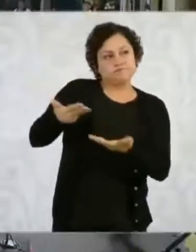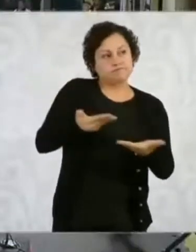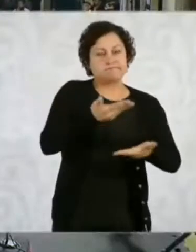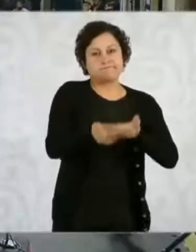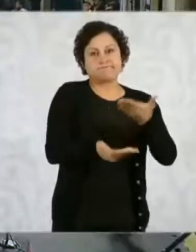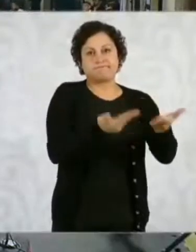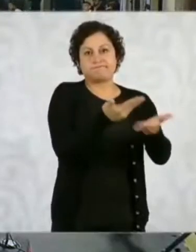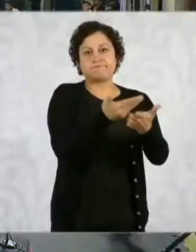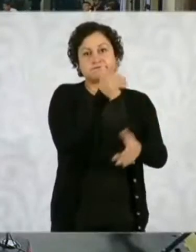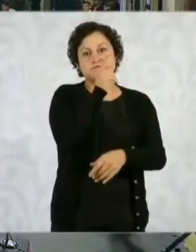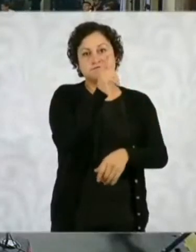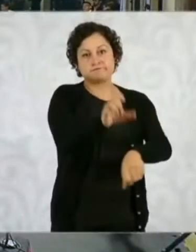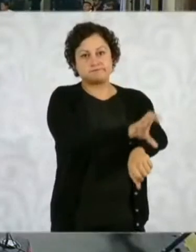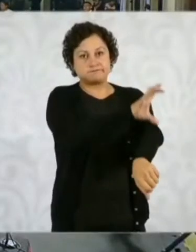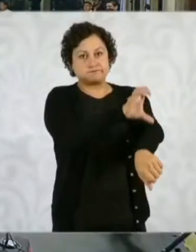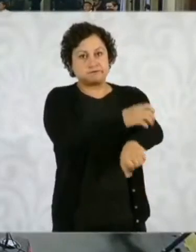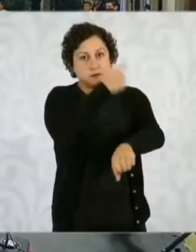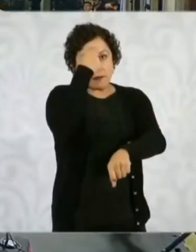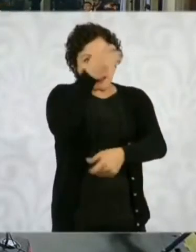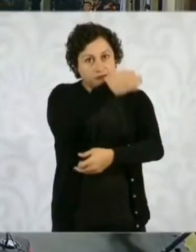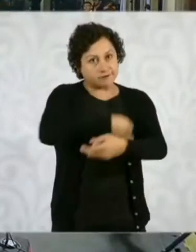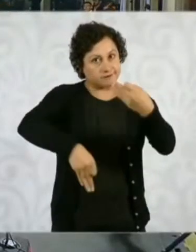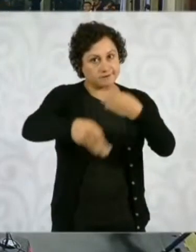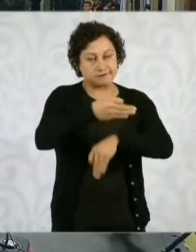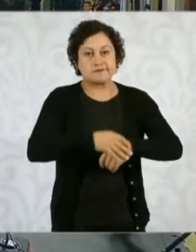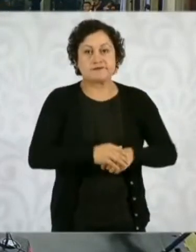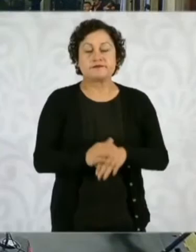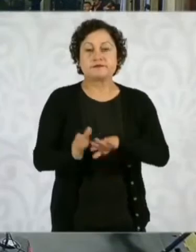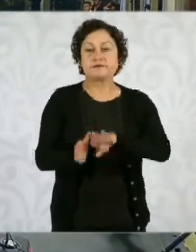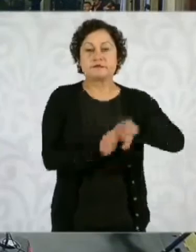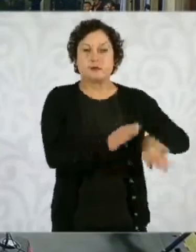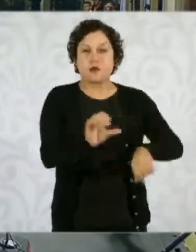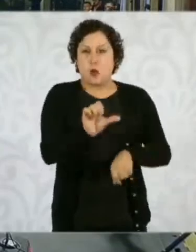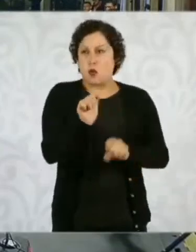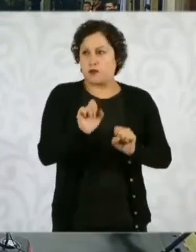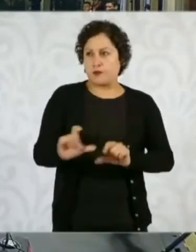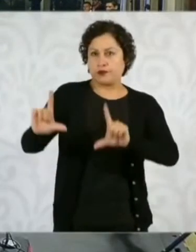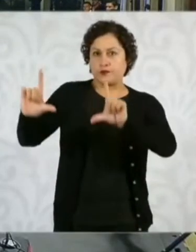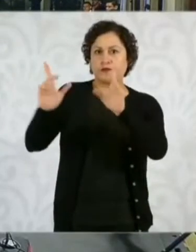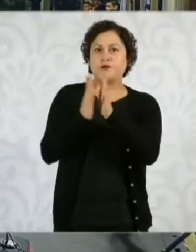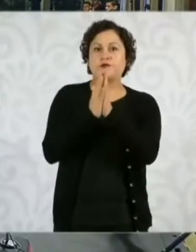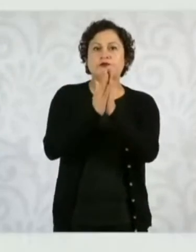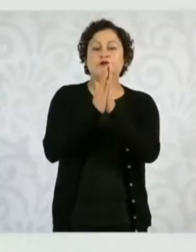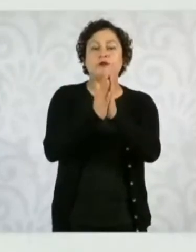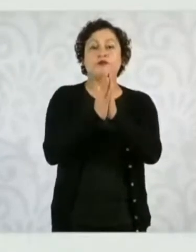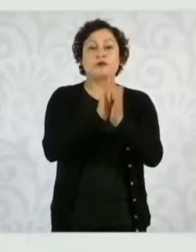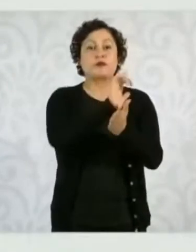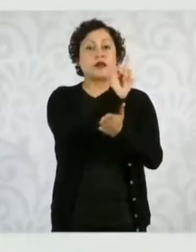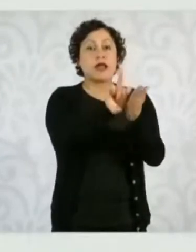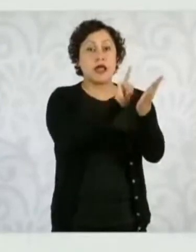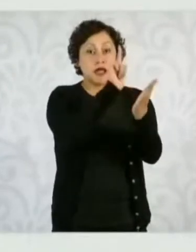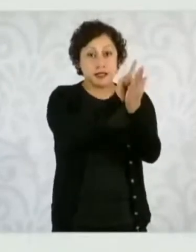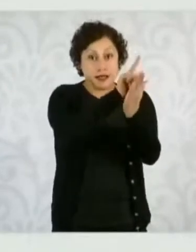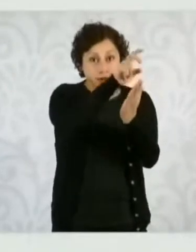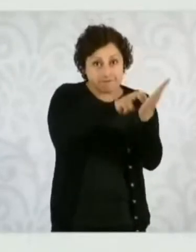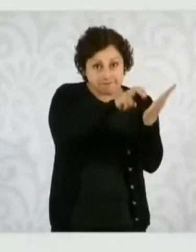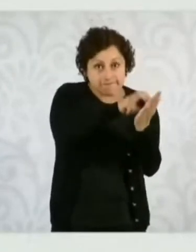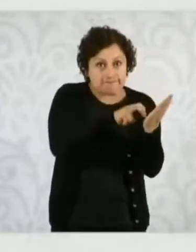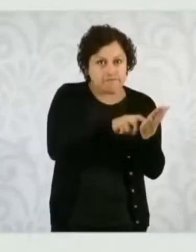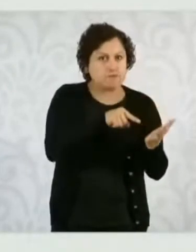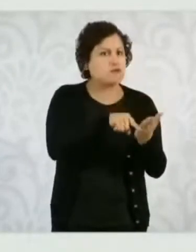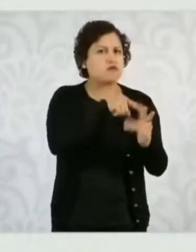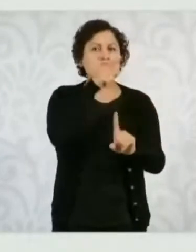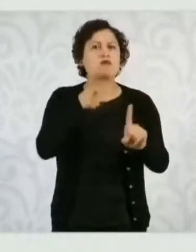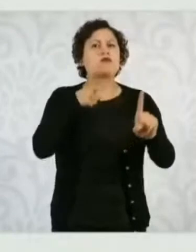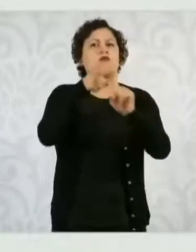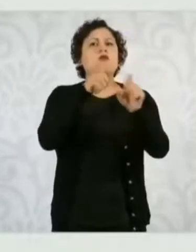la reforma, lo que hace es garantizar